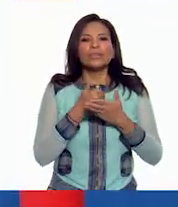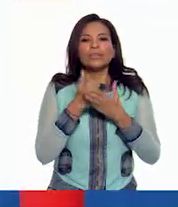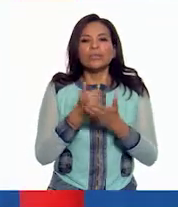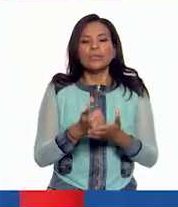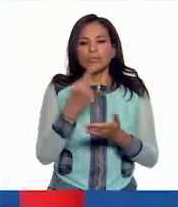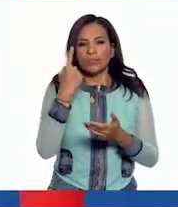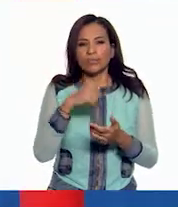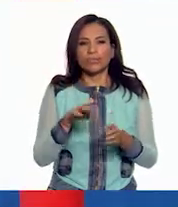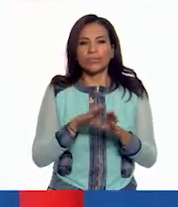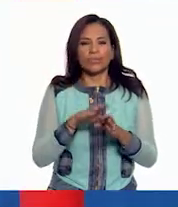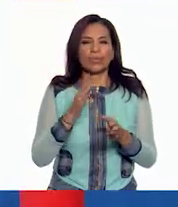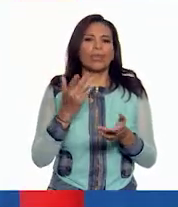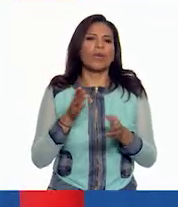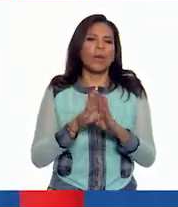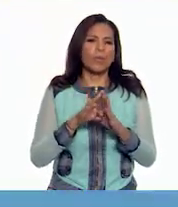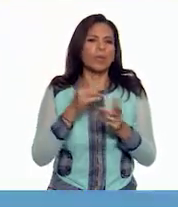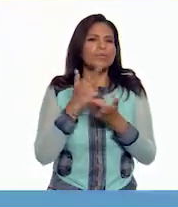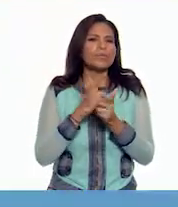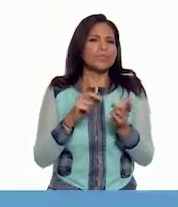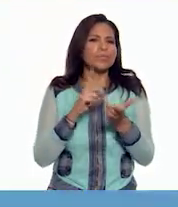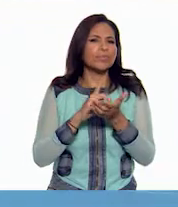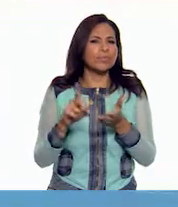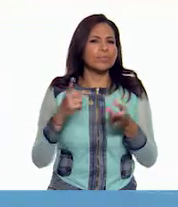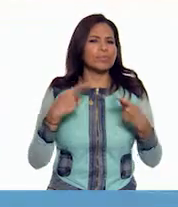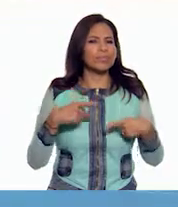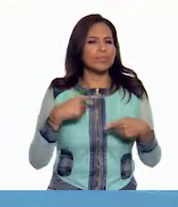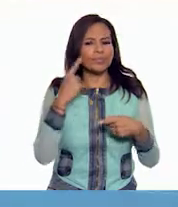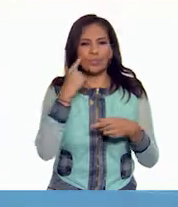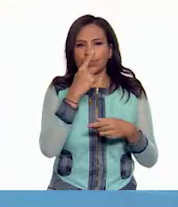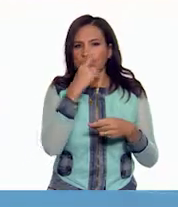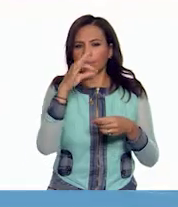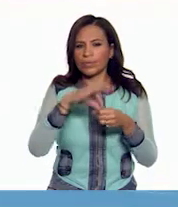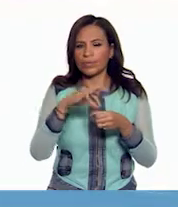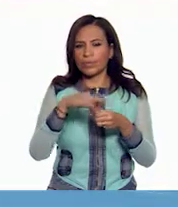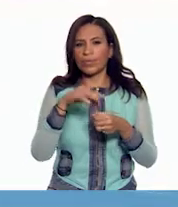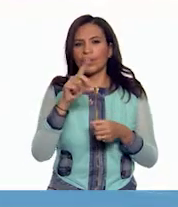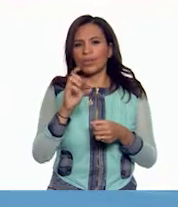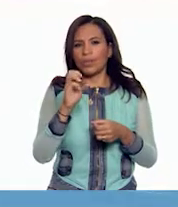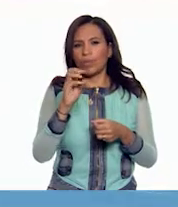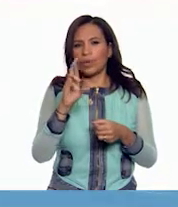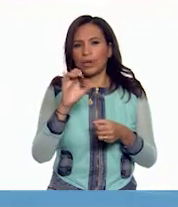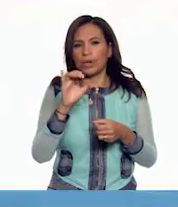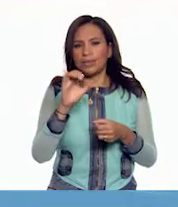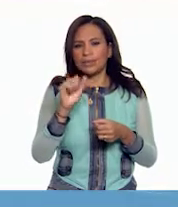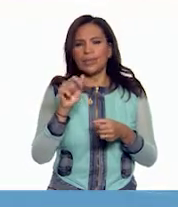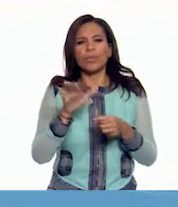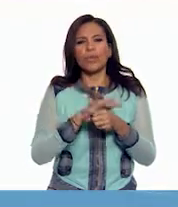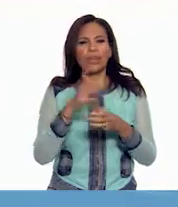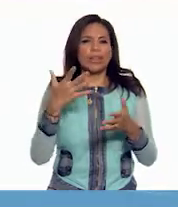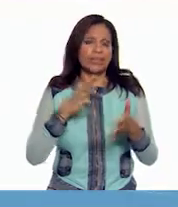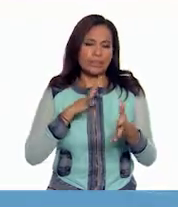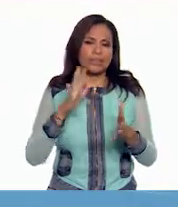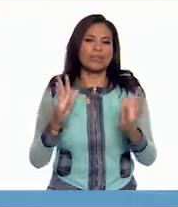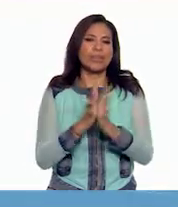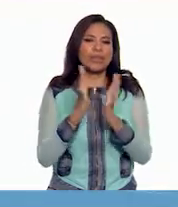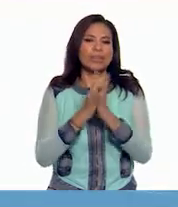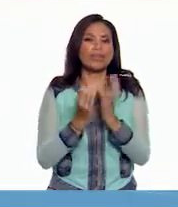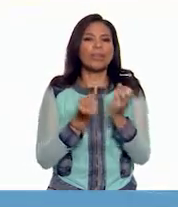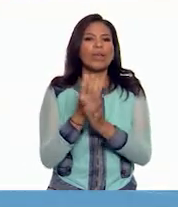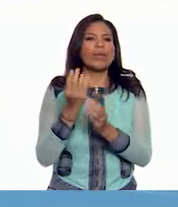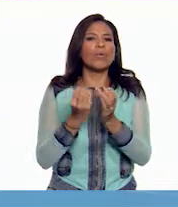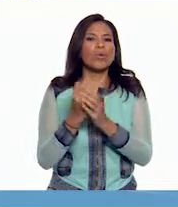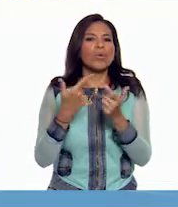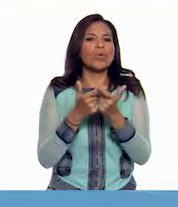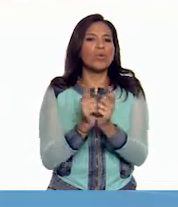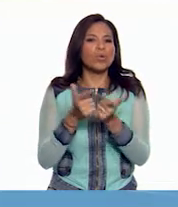a la democratización del país? Ah, pues ayudó a la democratización porque promovió la participación de nuevos grupos